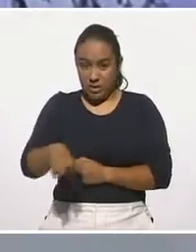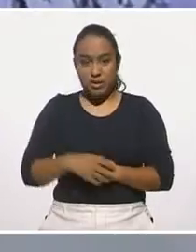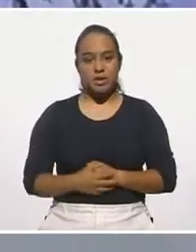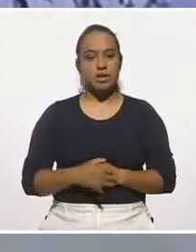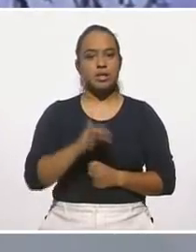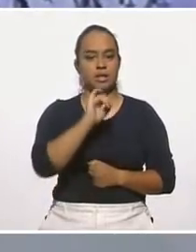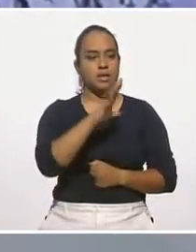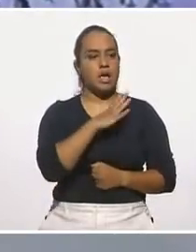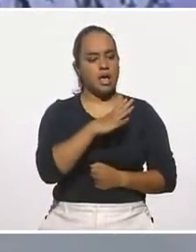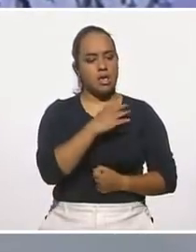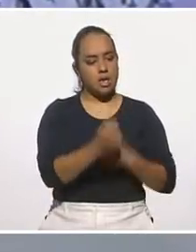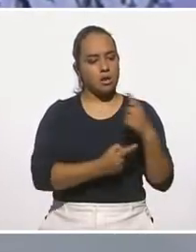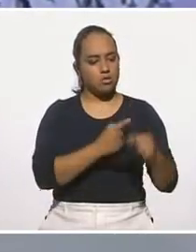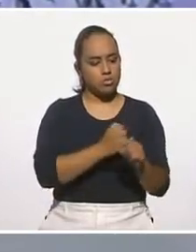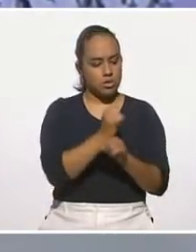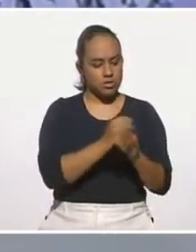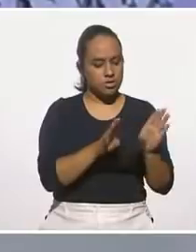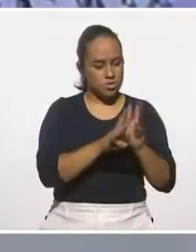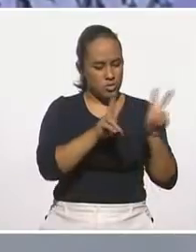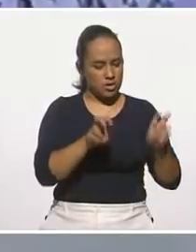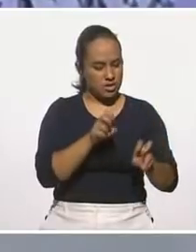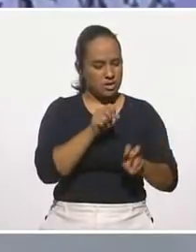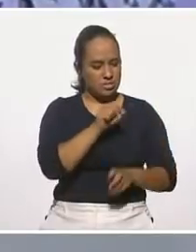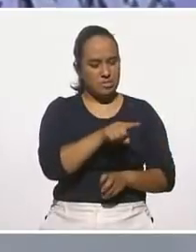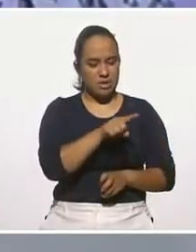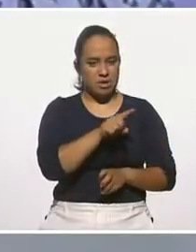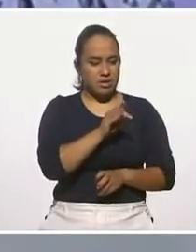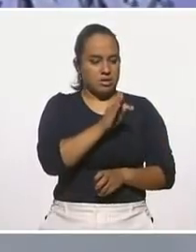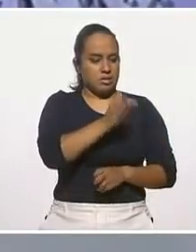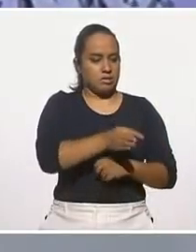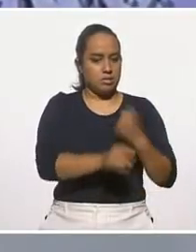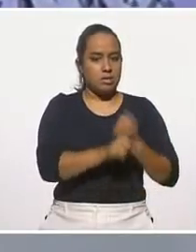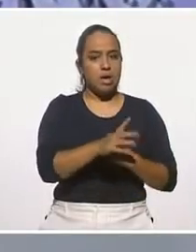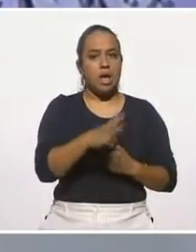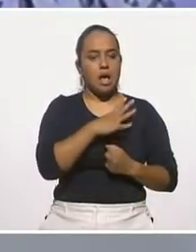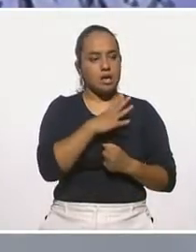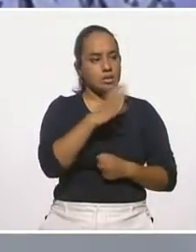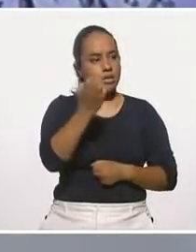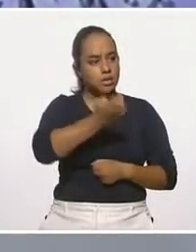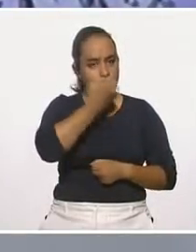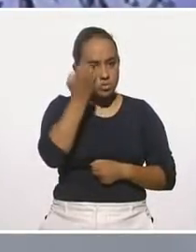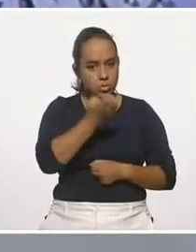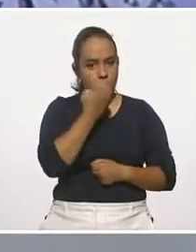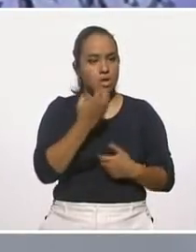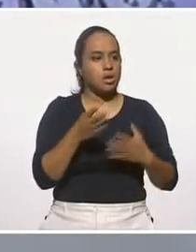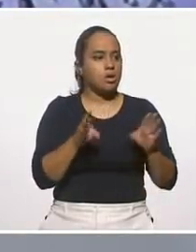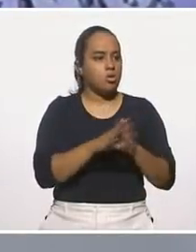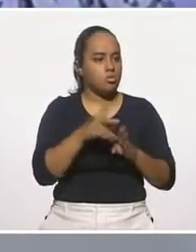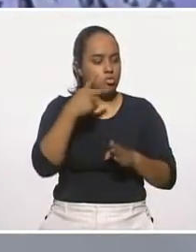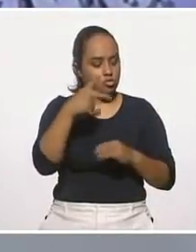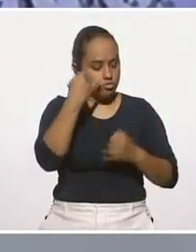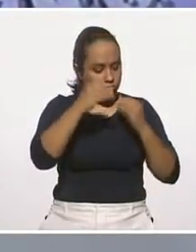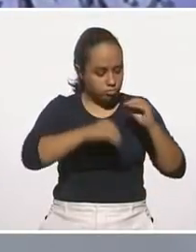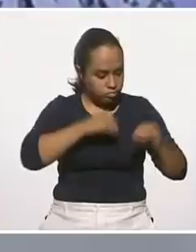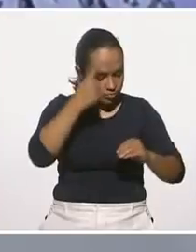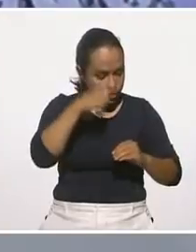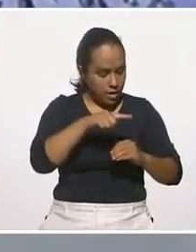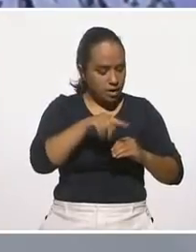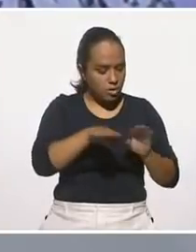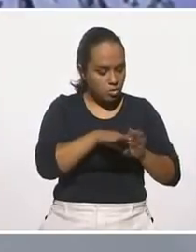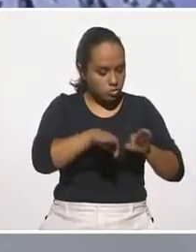muchas investigaciones en resiliencia y también varias escuelas, varios modelos de trabajo. Entonces la